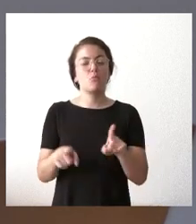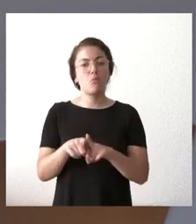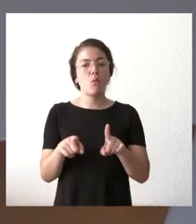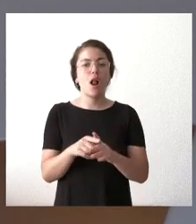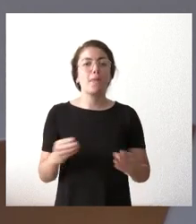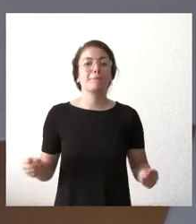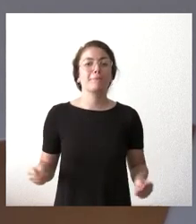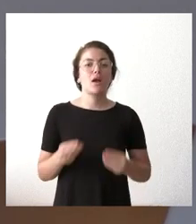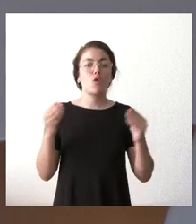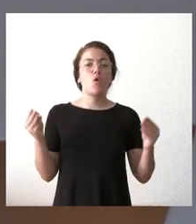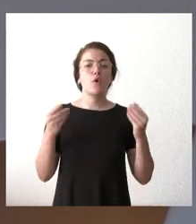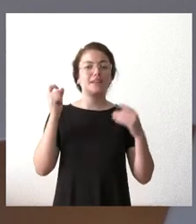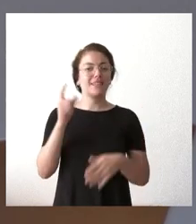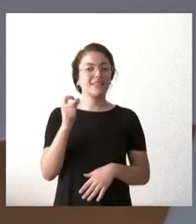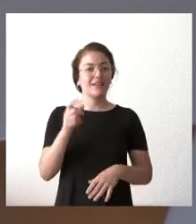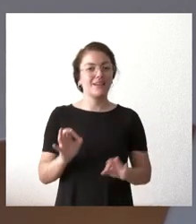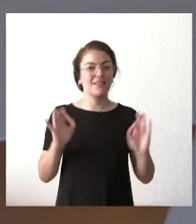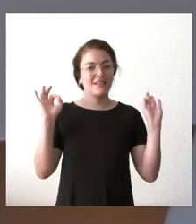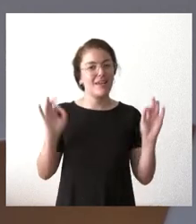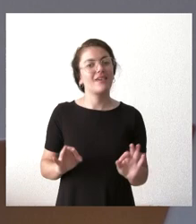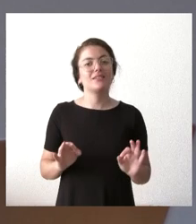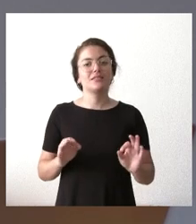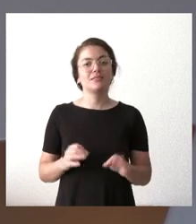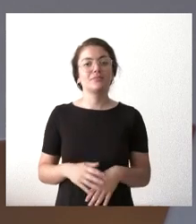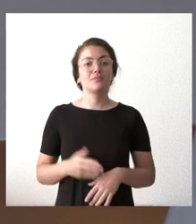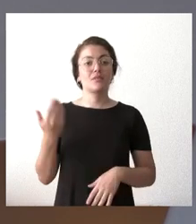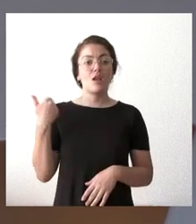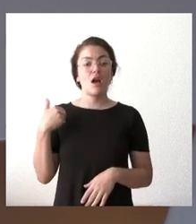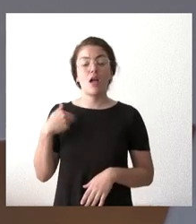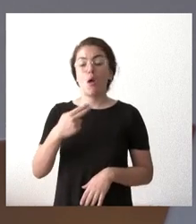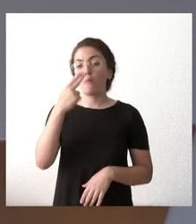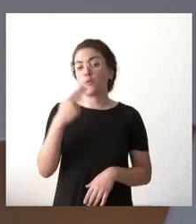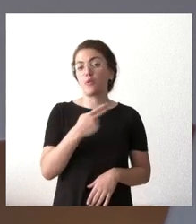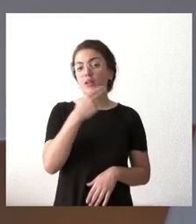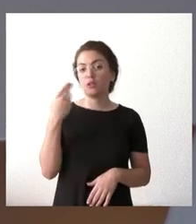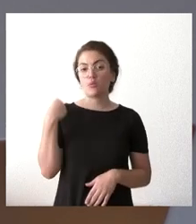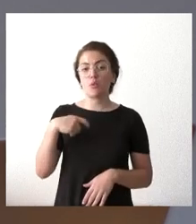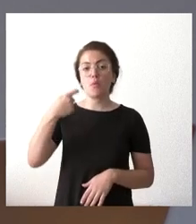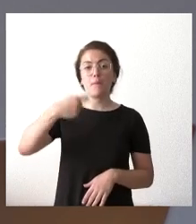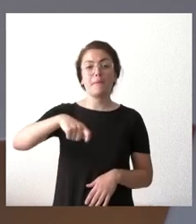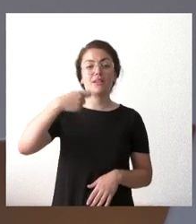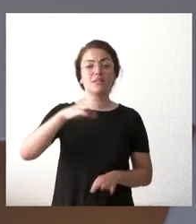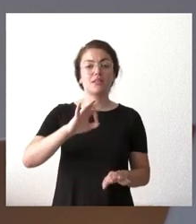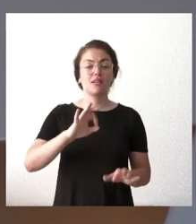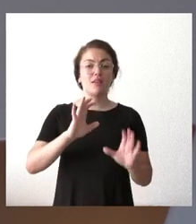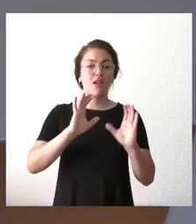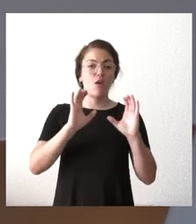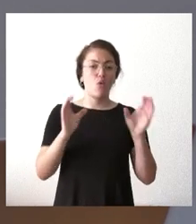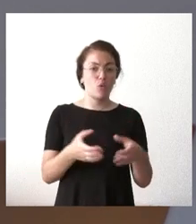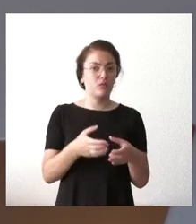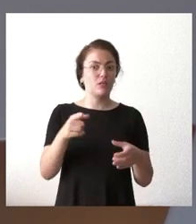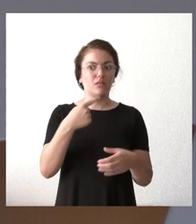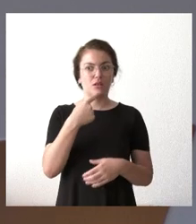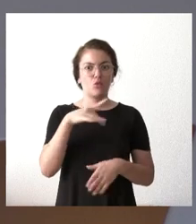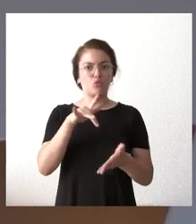con un paso más firme eso lo prometió el presidente de la Junta en el discurso de investidura el trabajar especialmente la